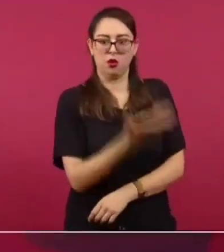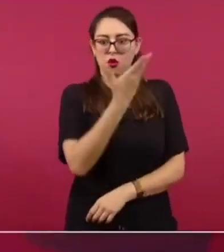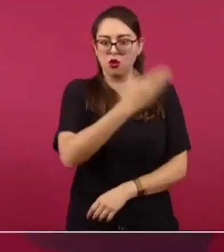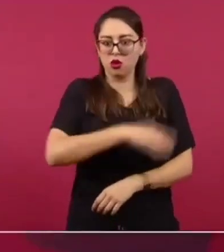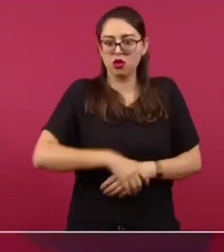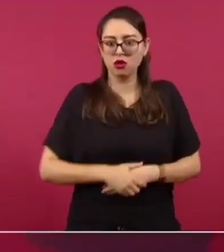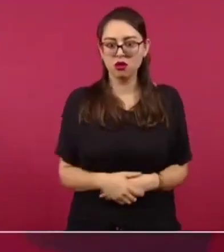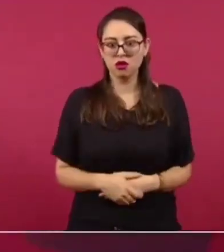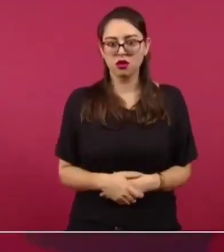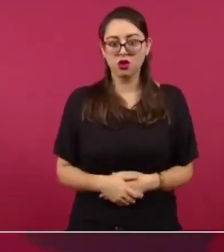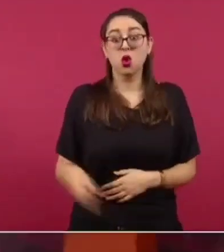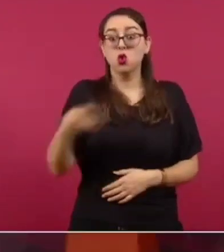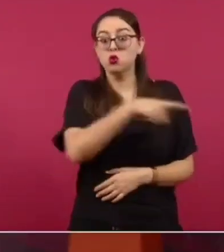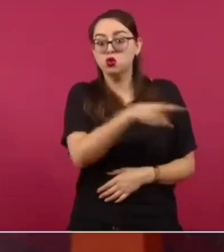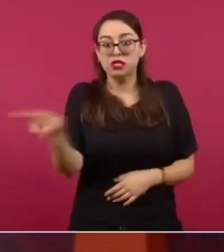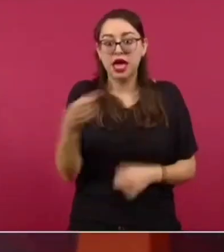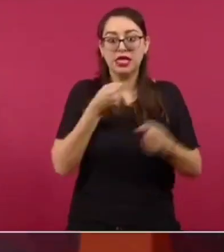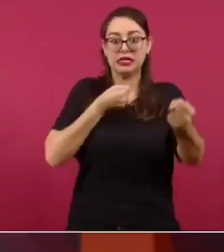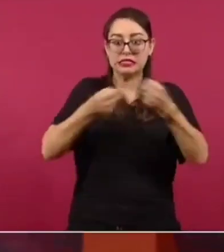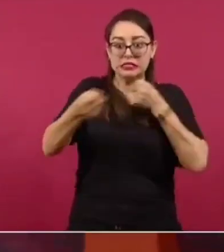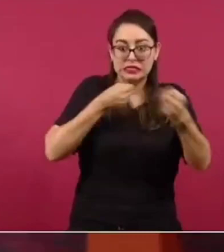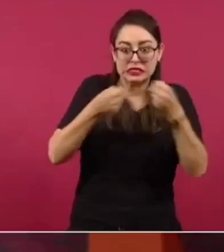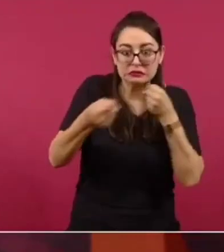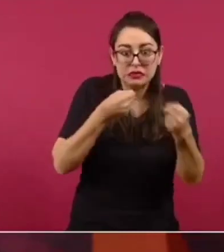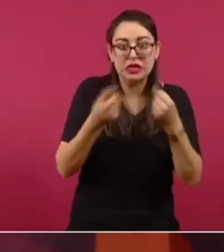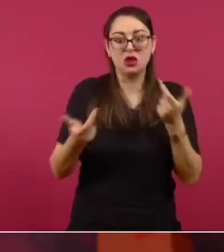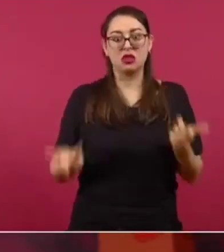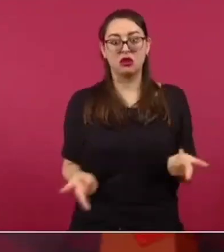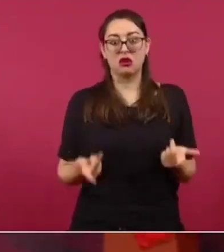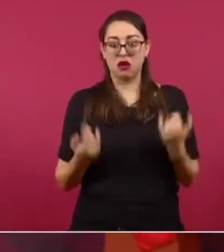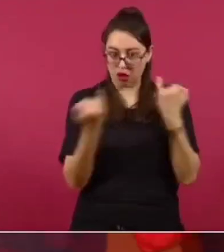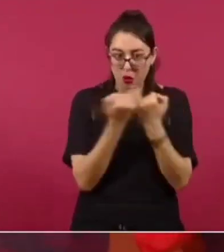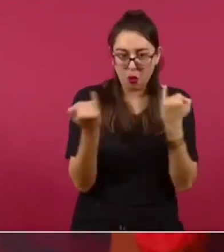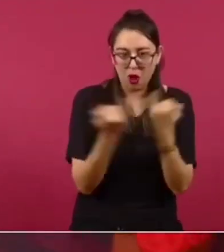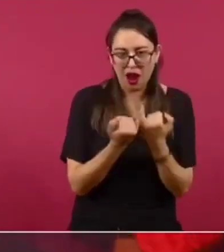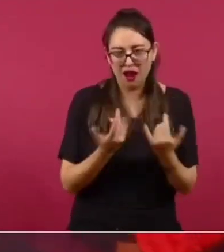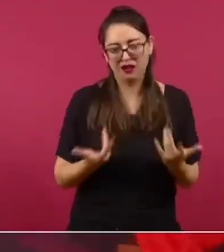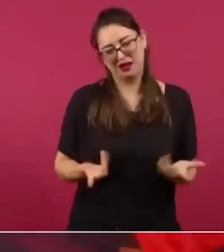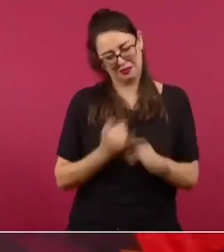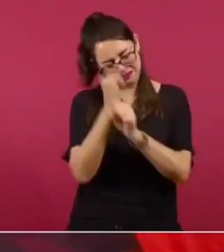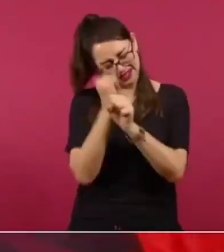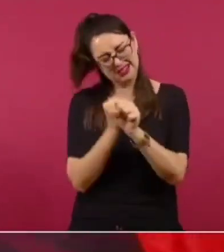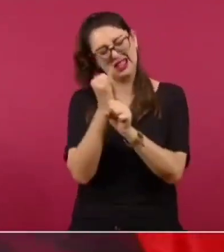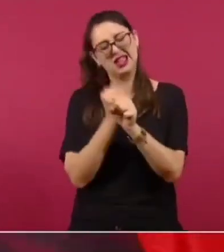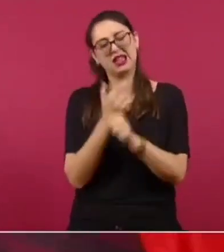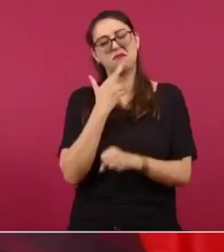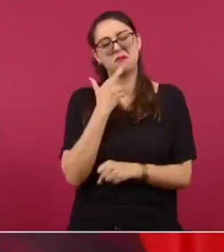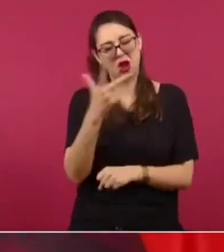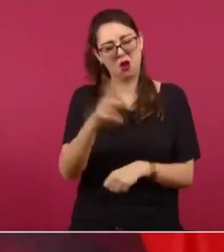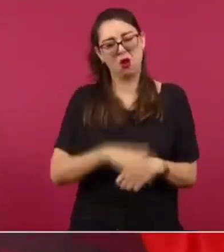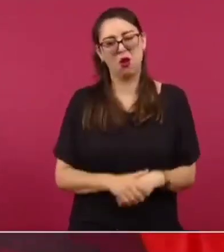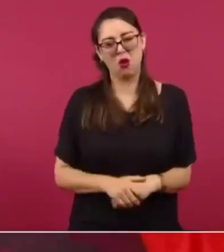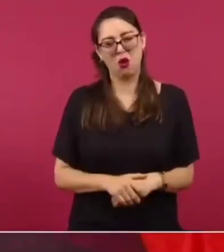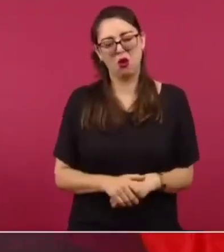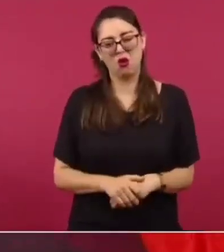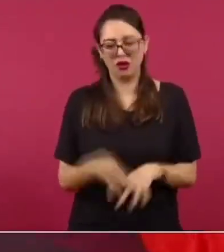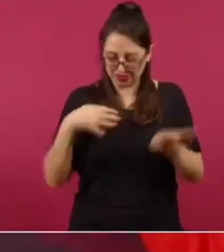porque ustedes son trabajadores de los medios, busquen actuar